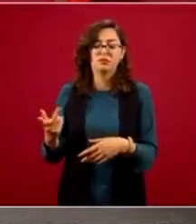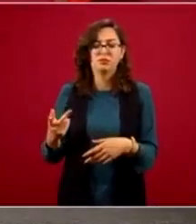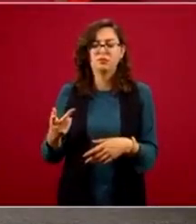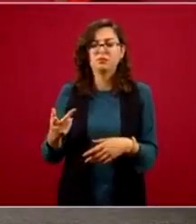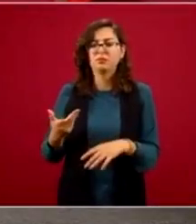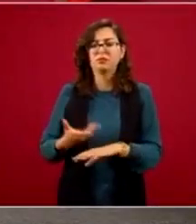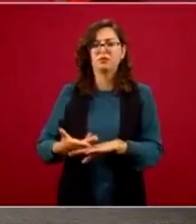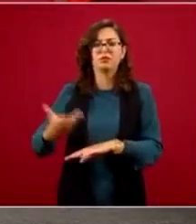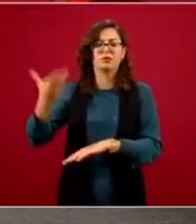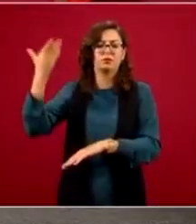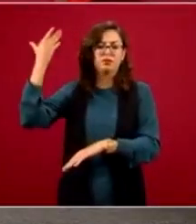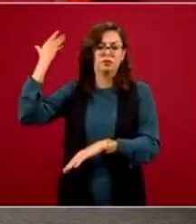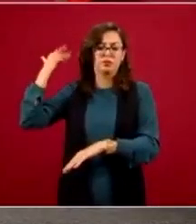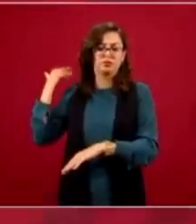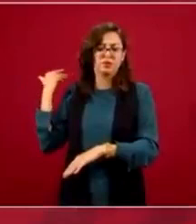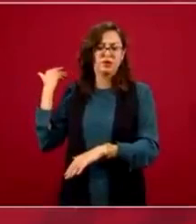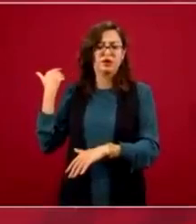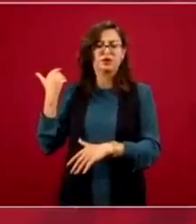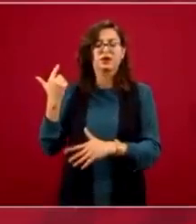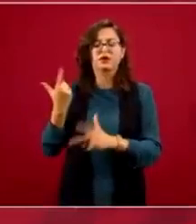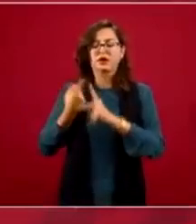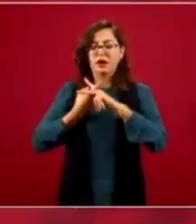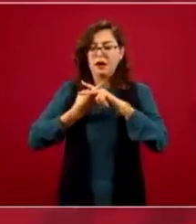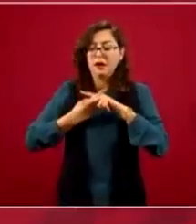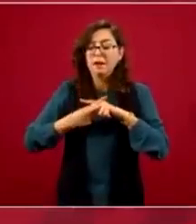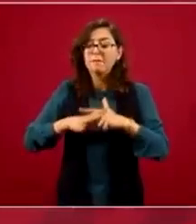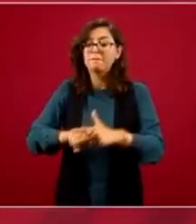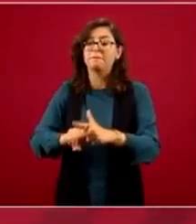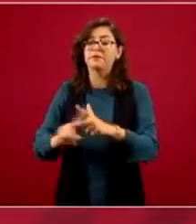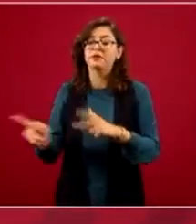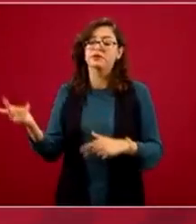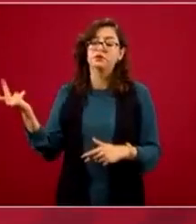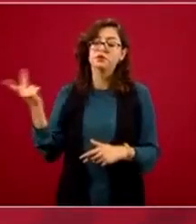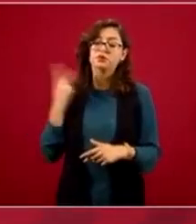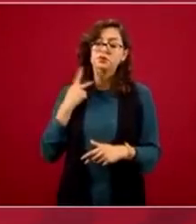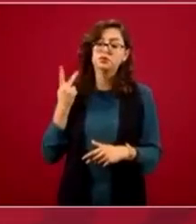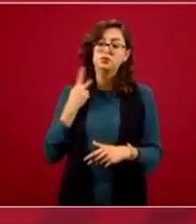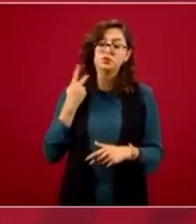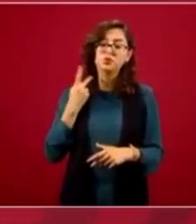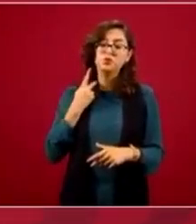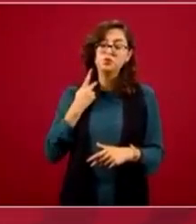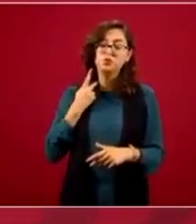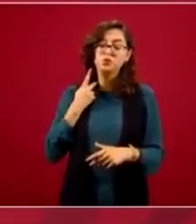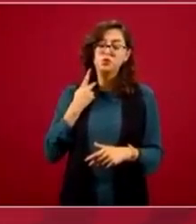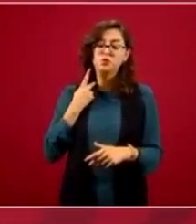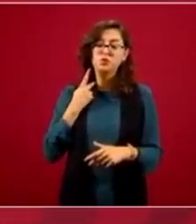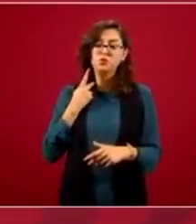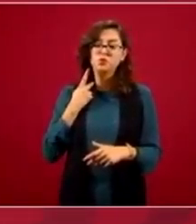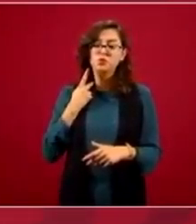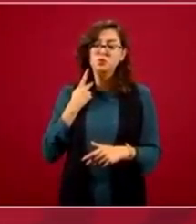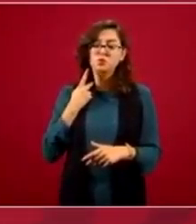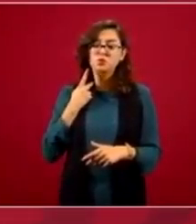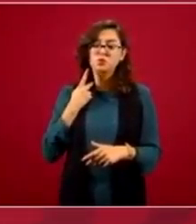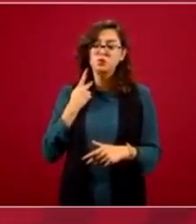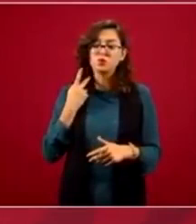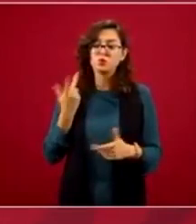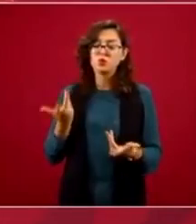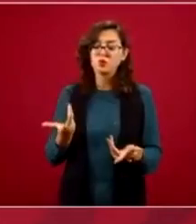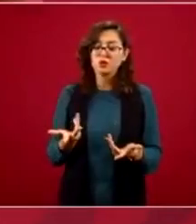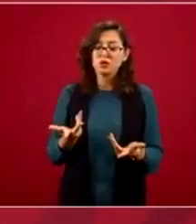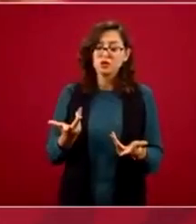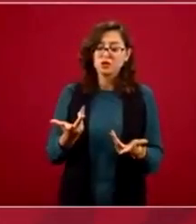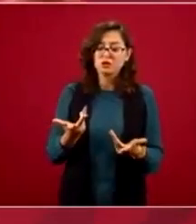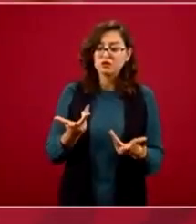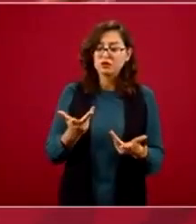de querer resolver el problema de la inseguridad